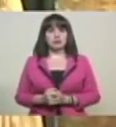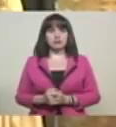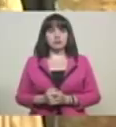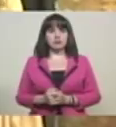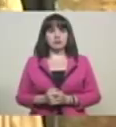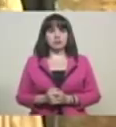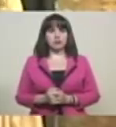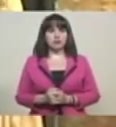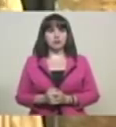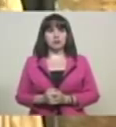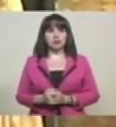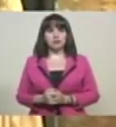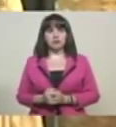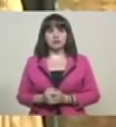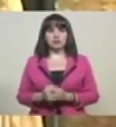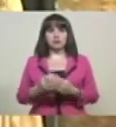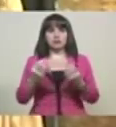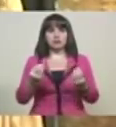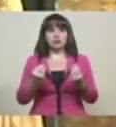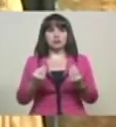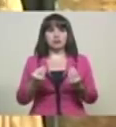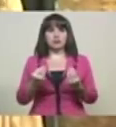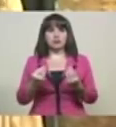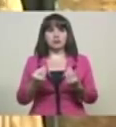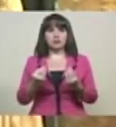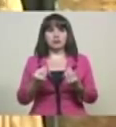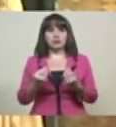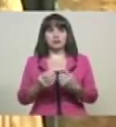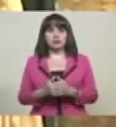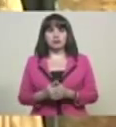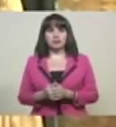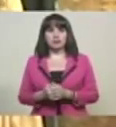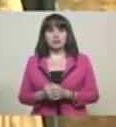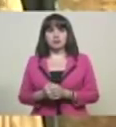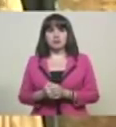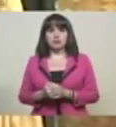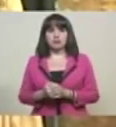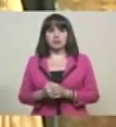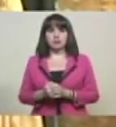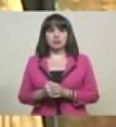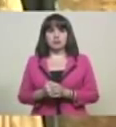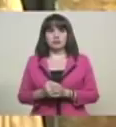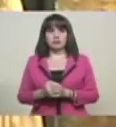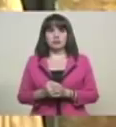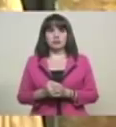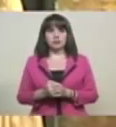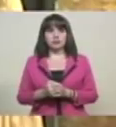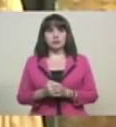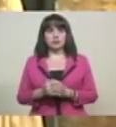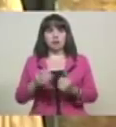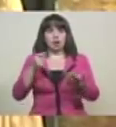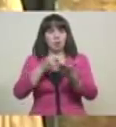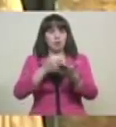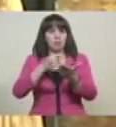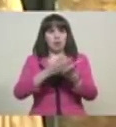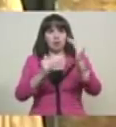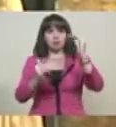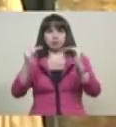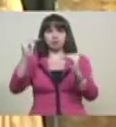Los precios justos. Siempre hay que decir los precios justos. Estableciendo los márgenes de ganancia